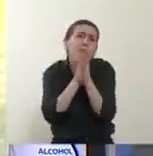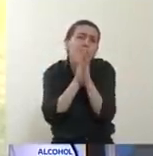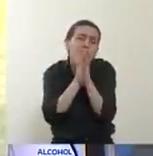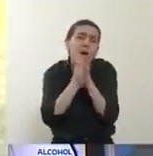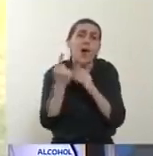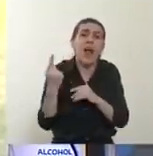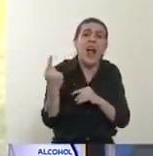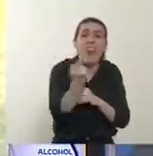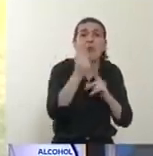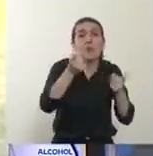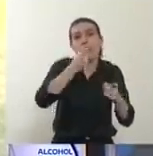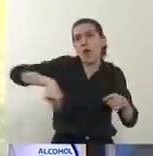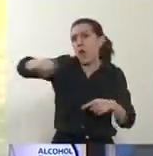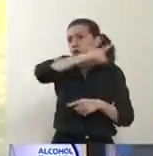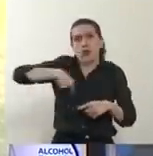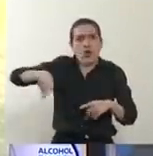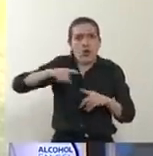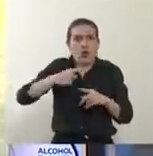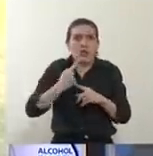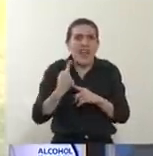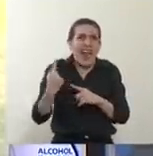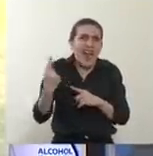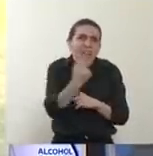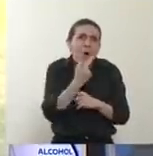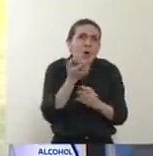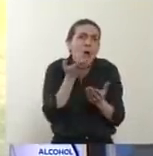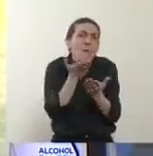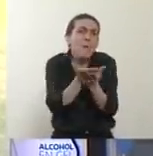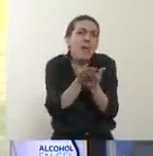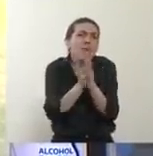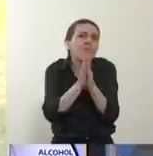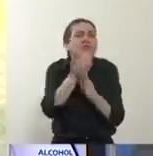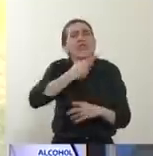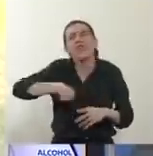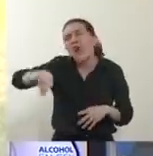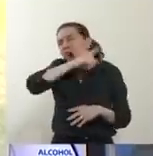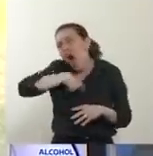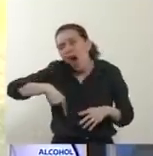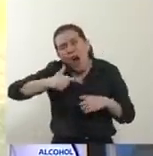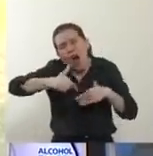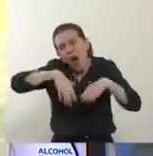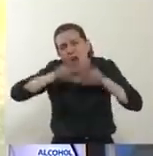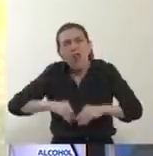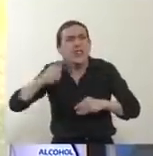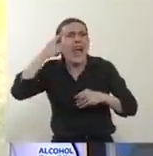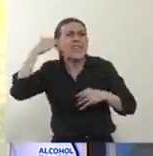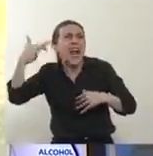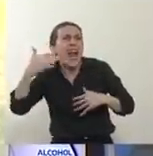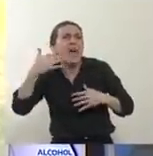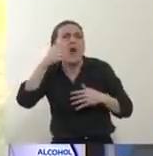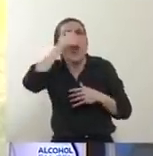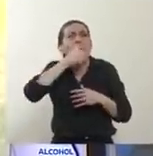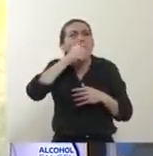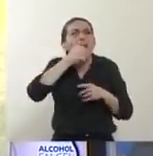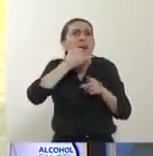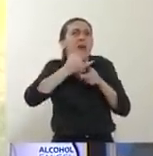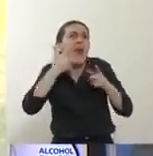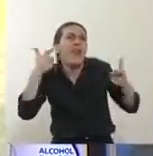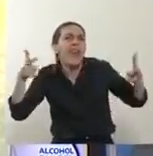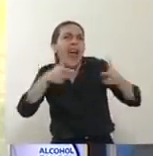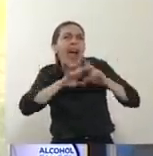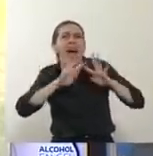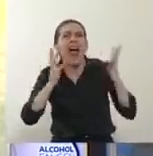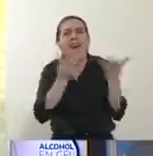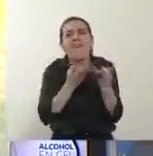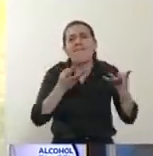de nosotros. Todos extrañamos el encuentro con la familia de los domingos, todos extrañamos el asado